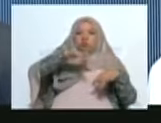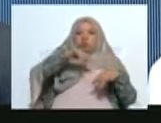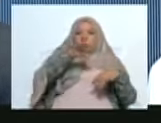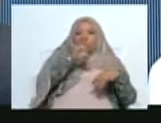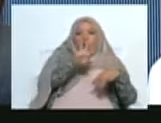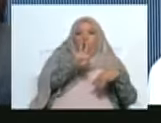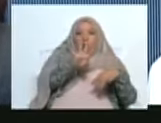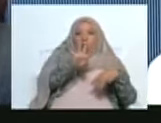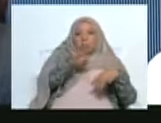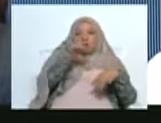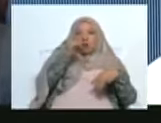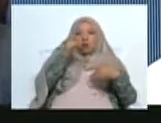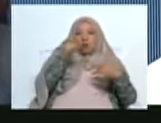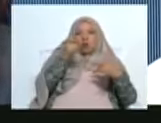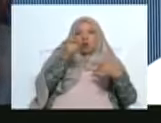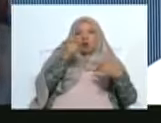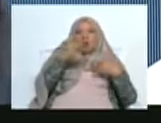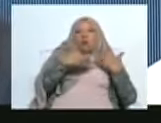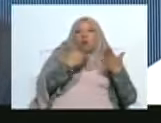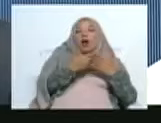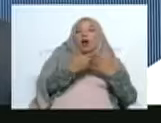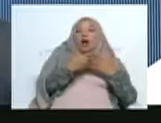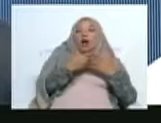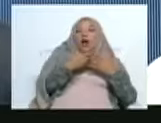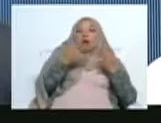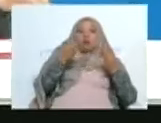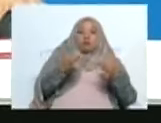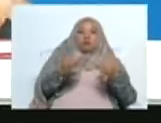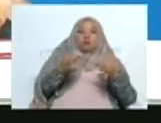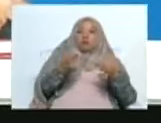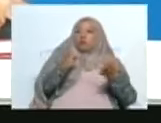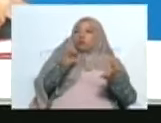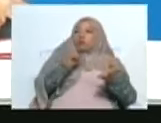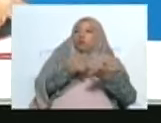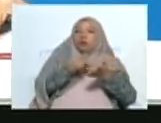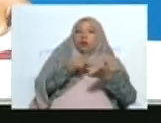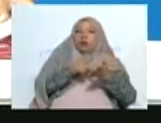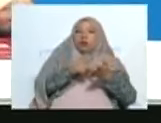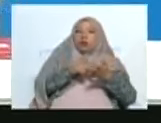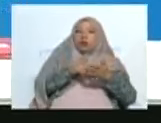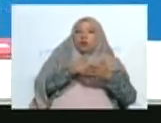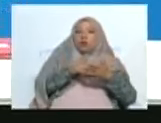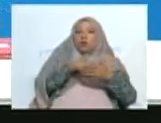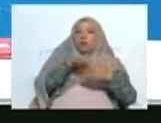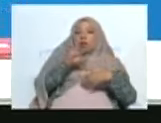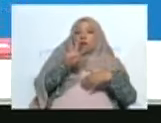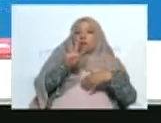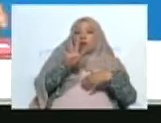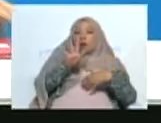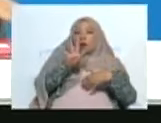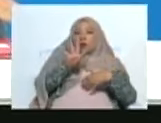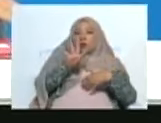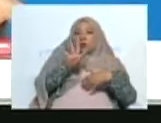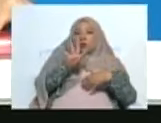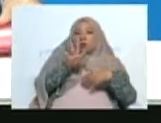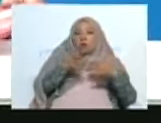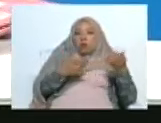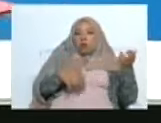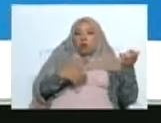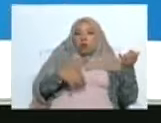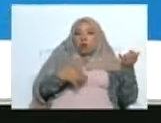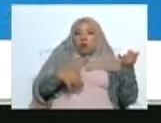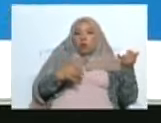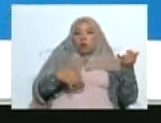y esta movida de los cuatreros venezolanos, para comentar un poco al respecto. Hablando del 4, correcto,